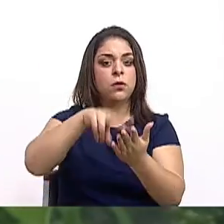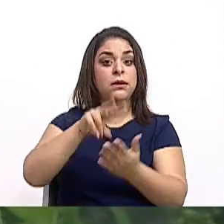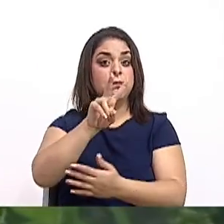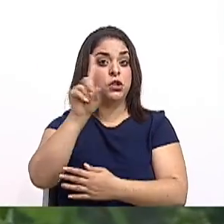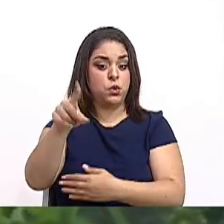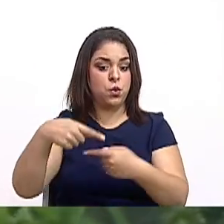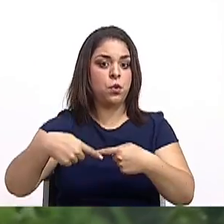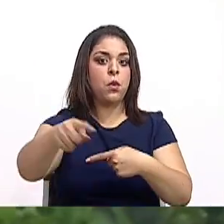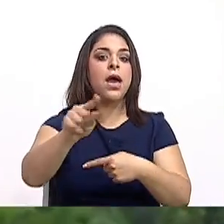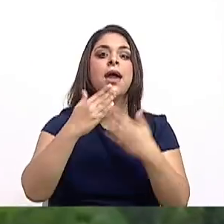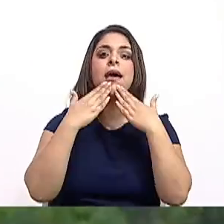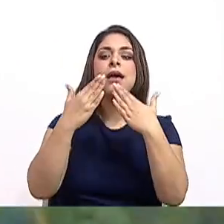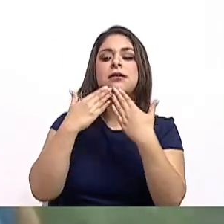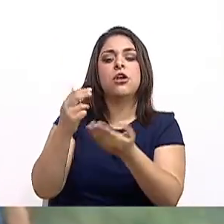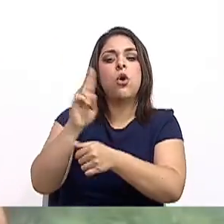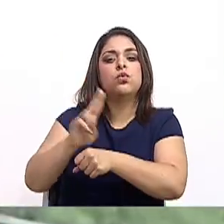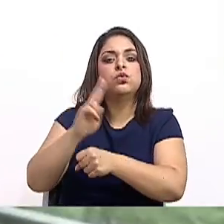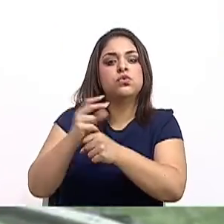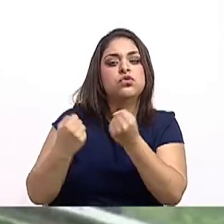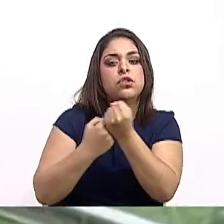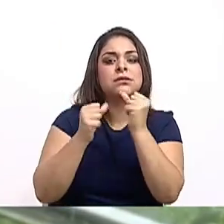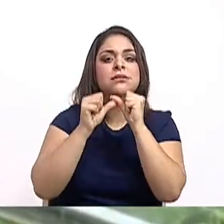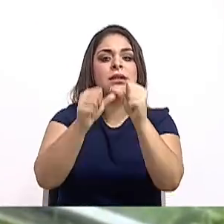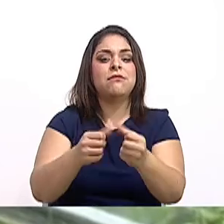al uso sostenible de sus recursos naturales.